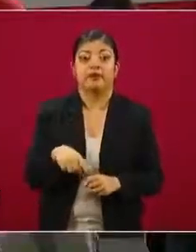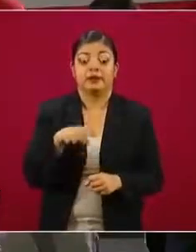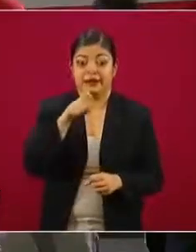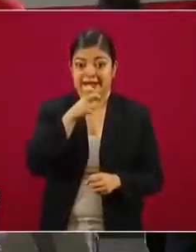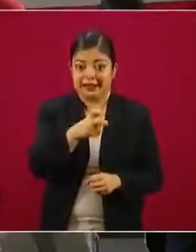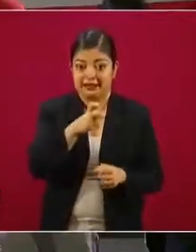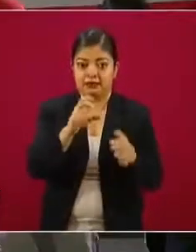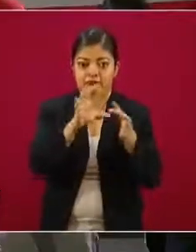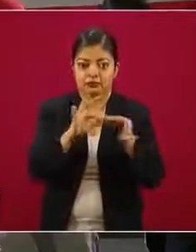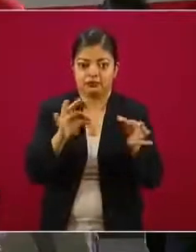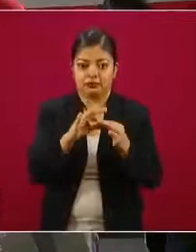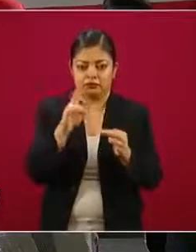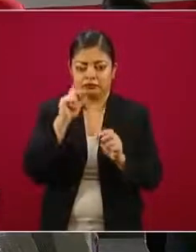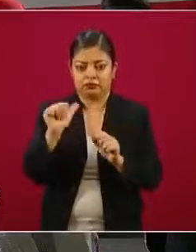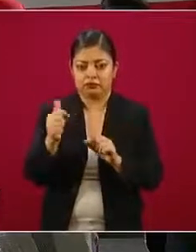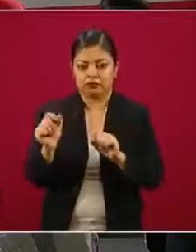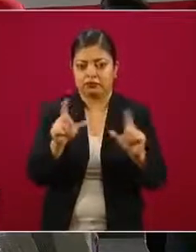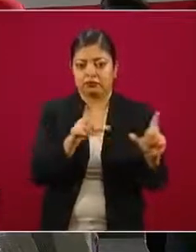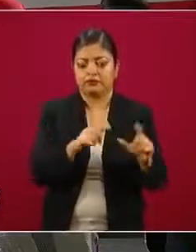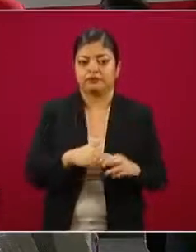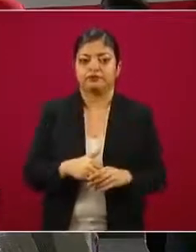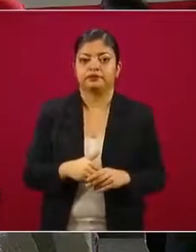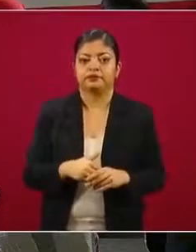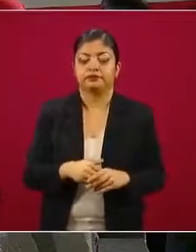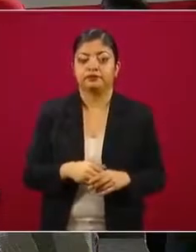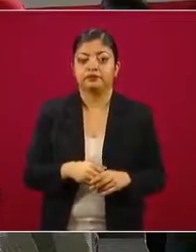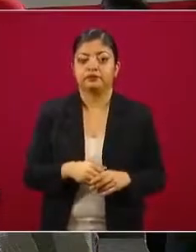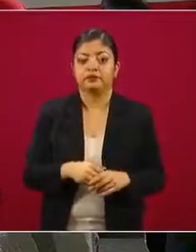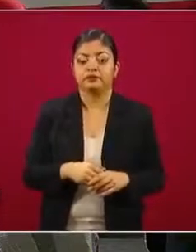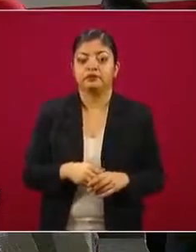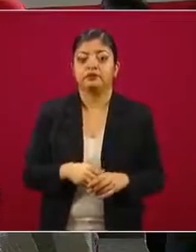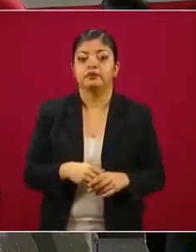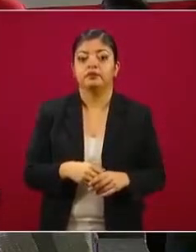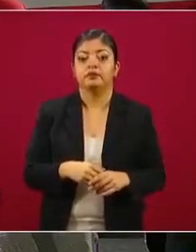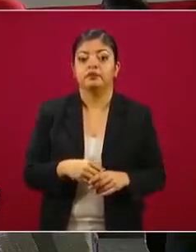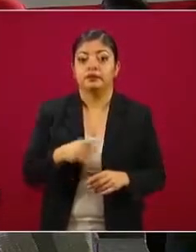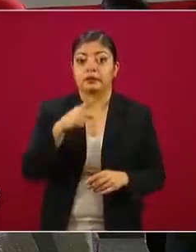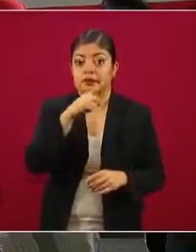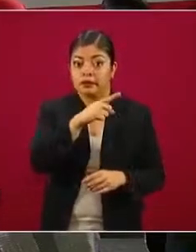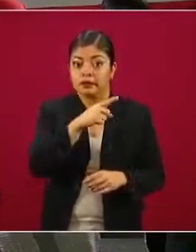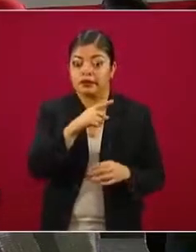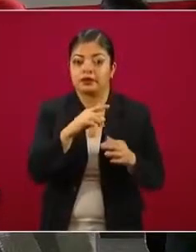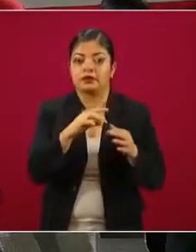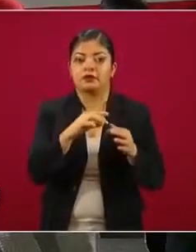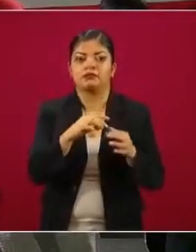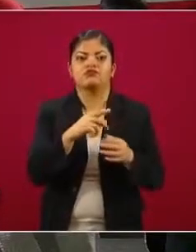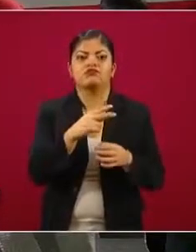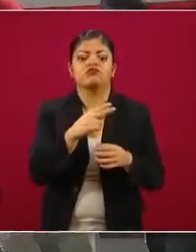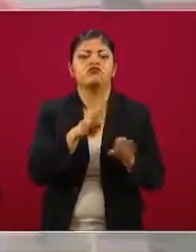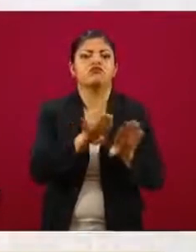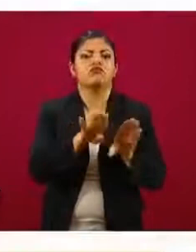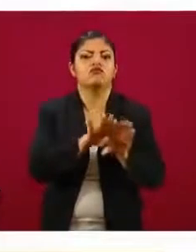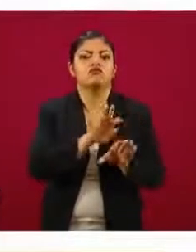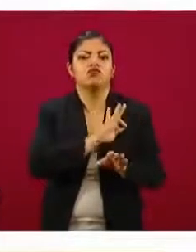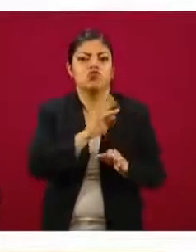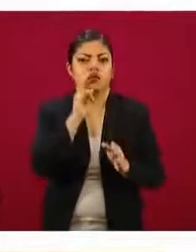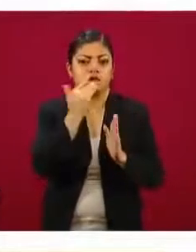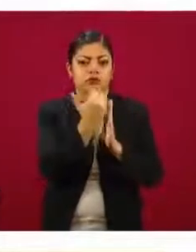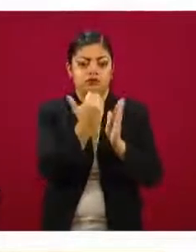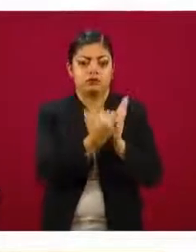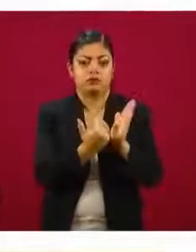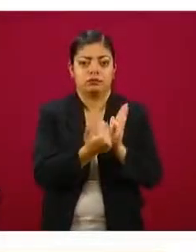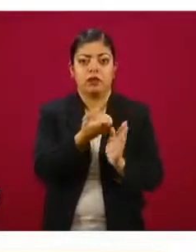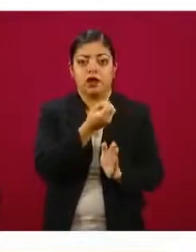plantean un mecanismo para poder verificar que estas